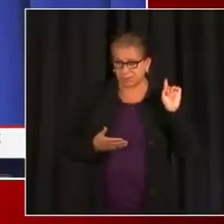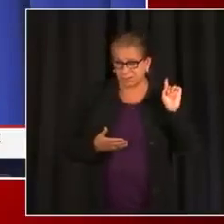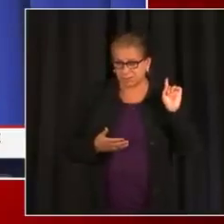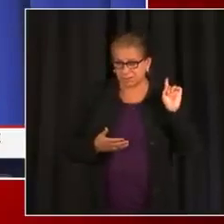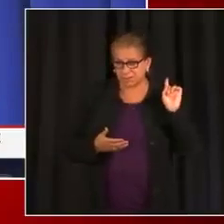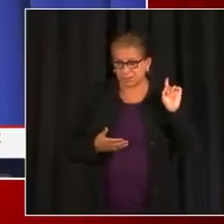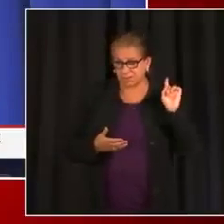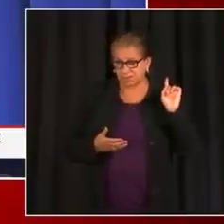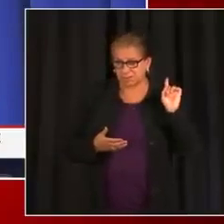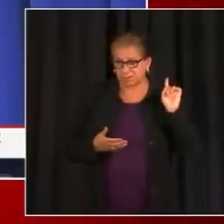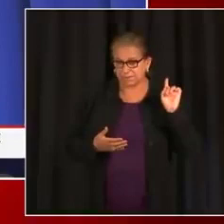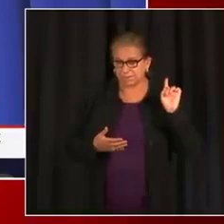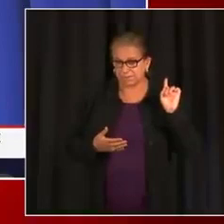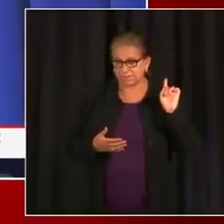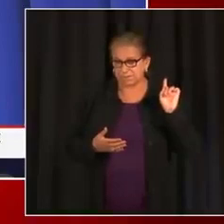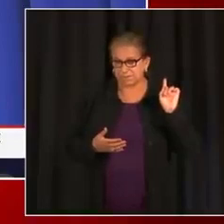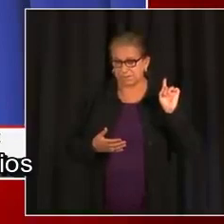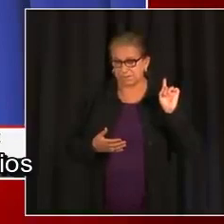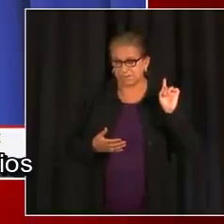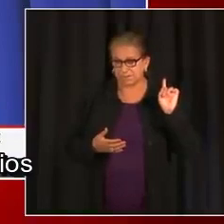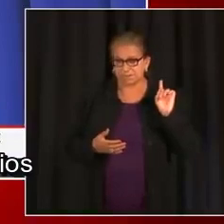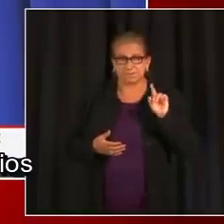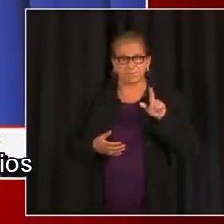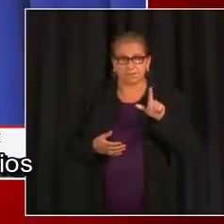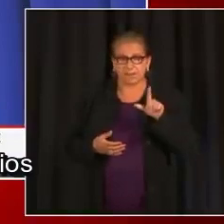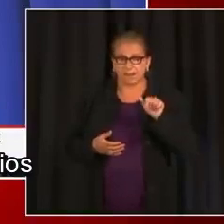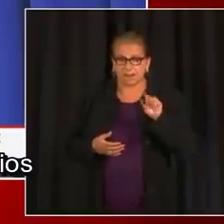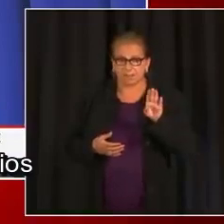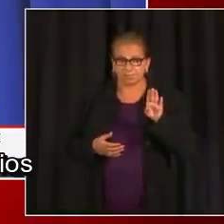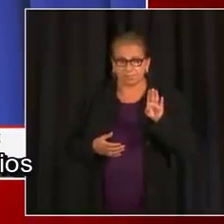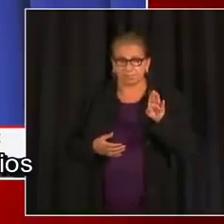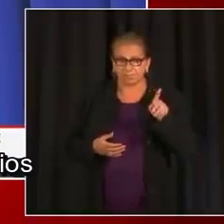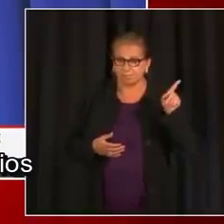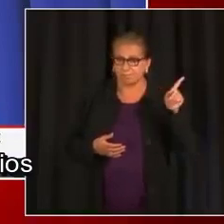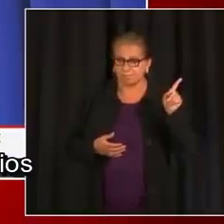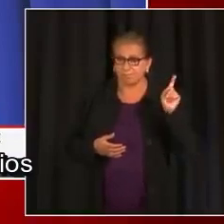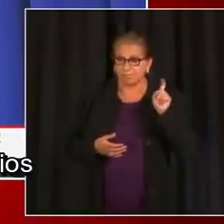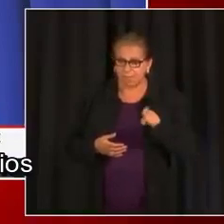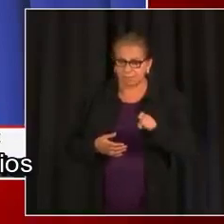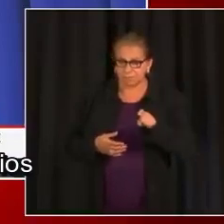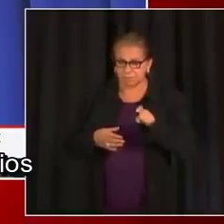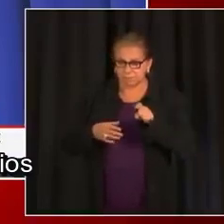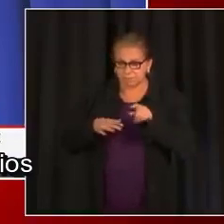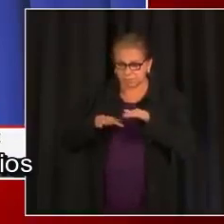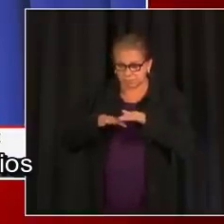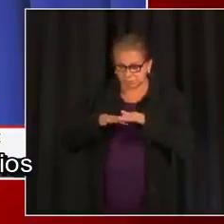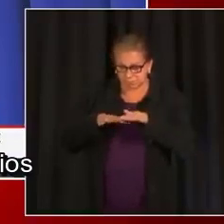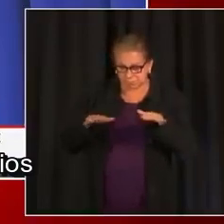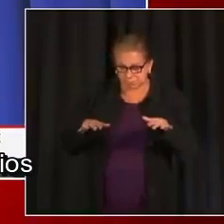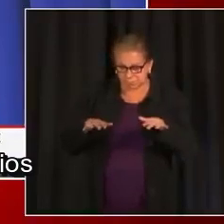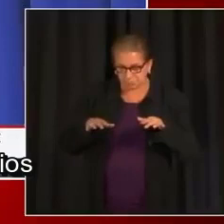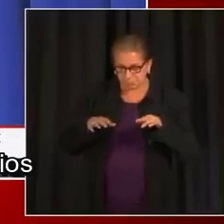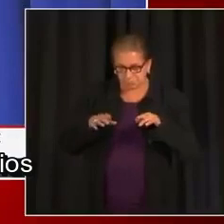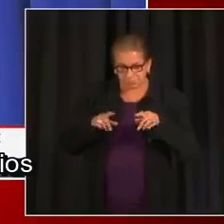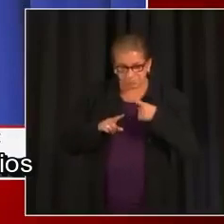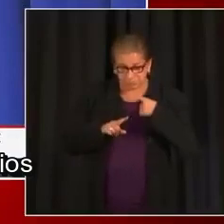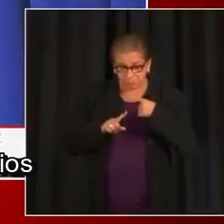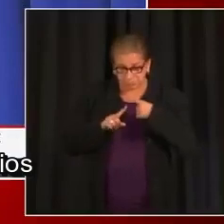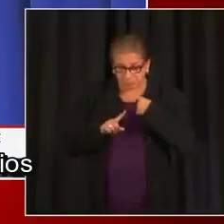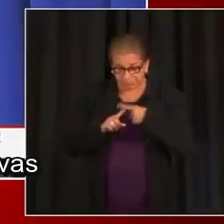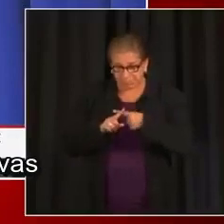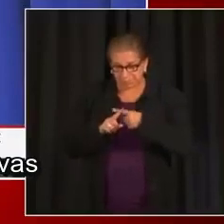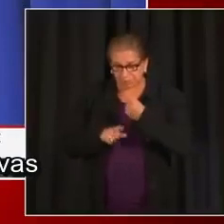establecieron un proceso a través de la normativa que requería que los laboratorios hicieran pruebas o